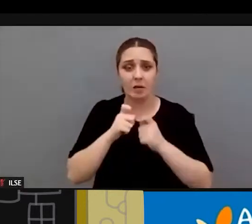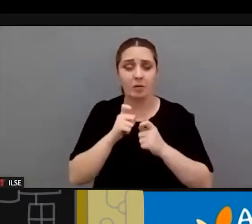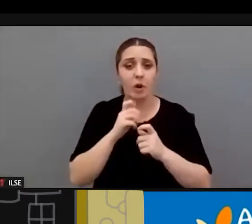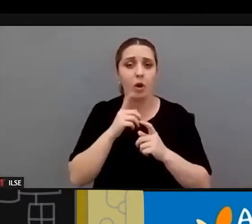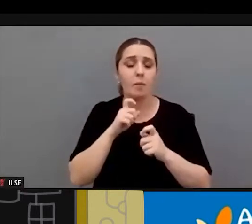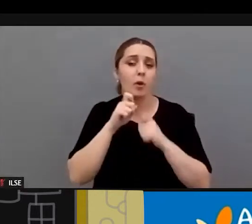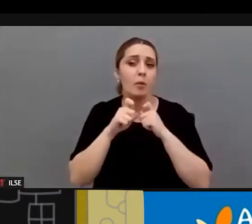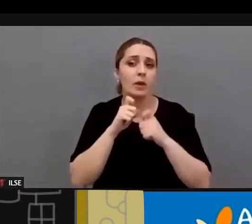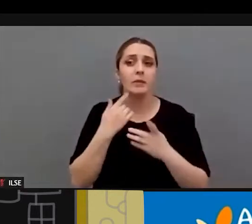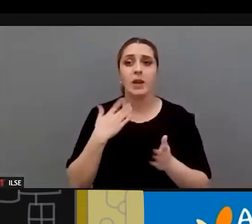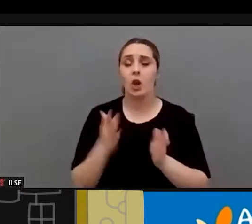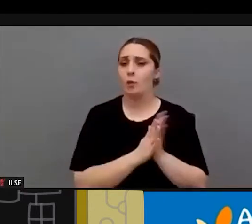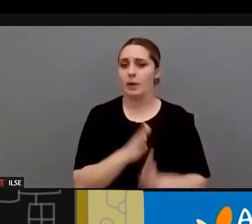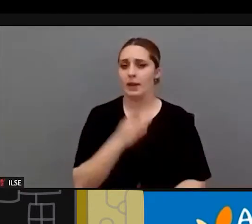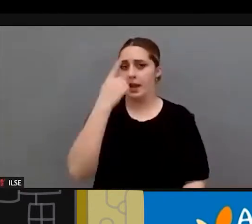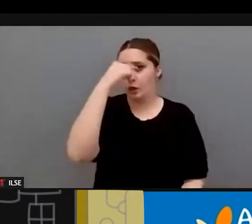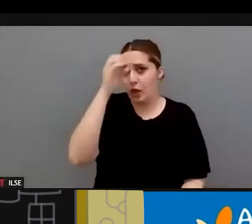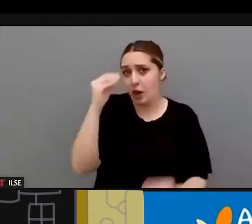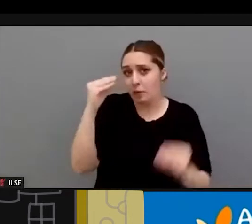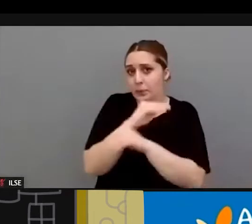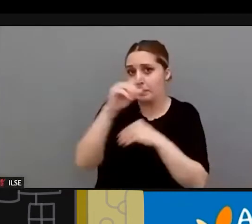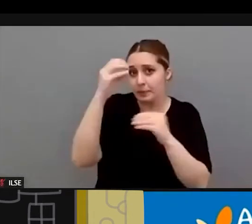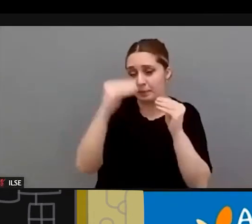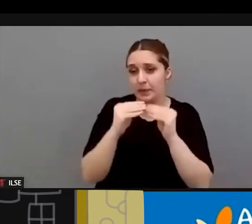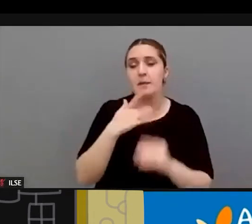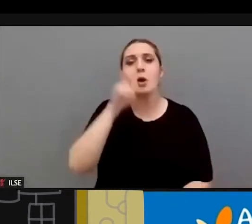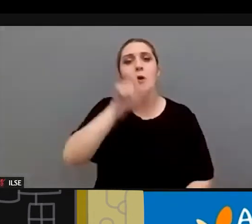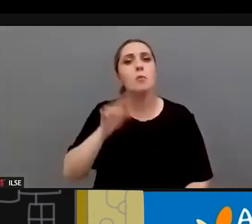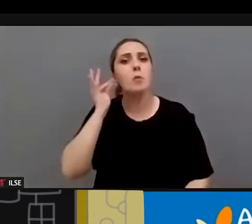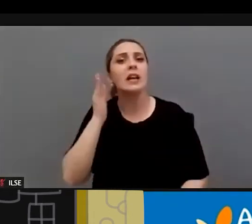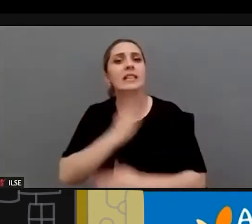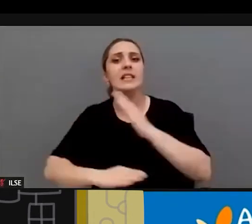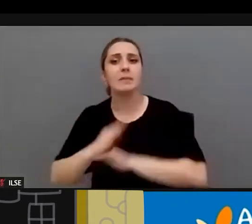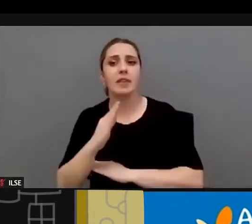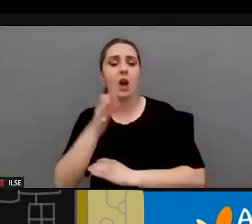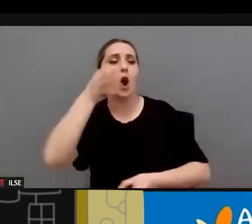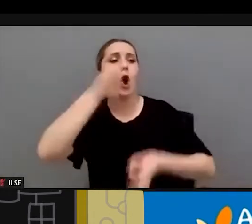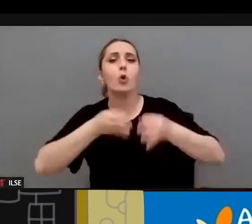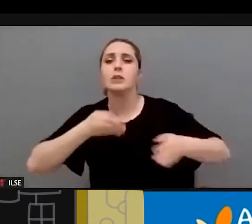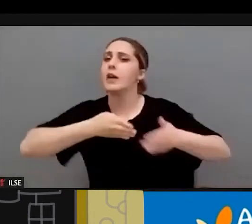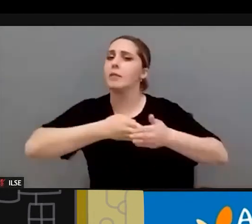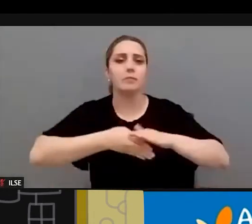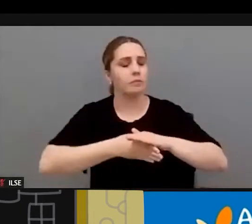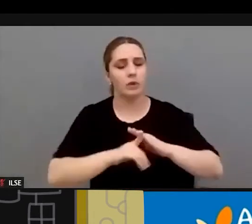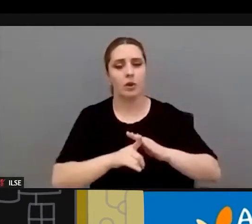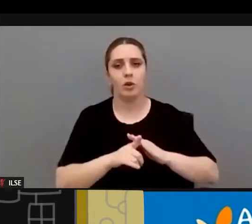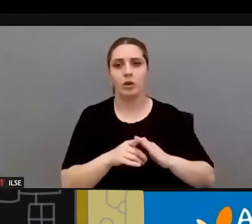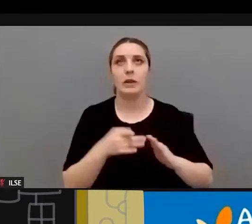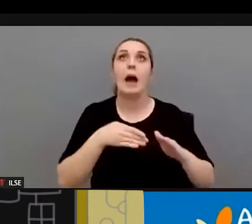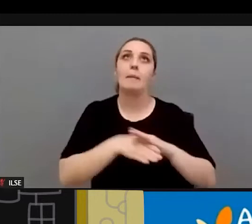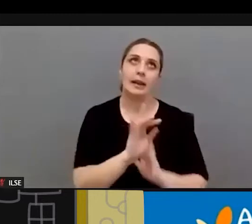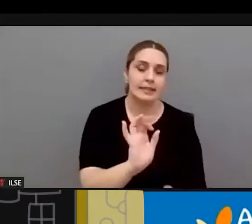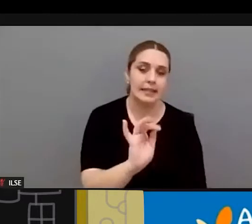clara. Mis compañeras no sé si lo compartirán, pero las mujeres con discapacidad no acceden a la justicia. Acceden a la justicia, evidentemente,